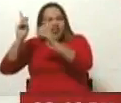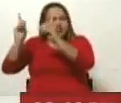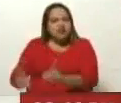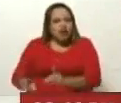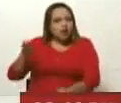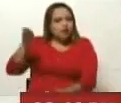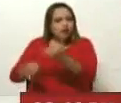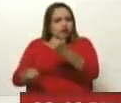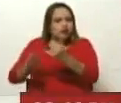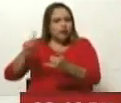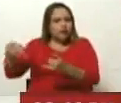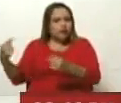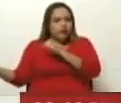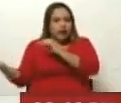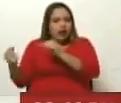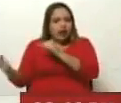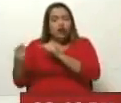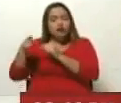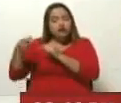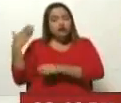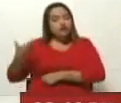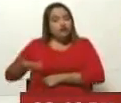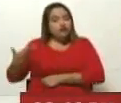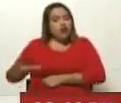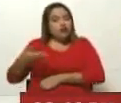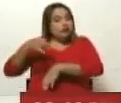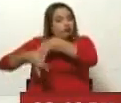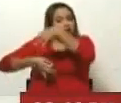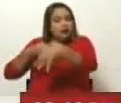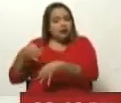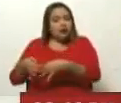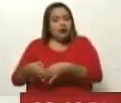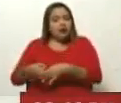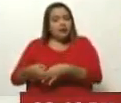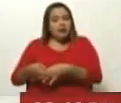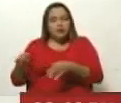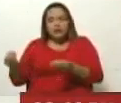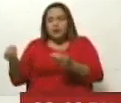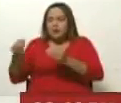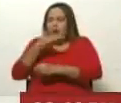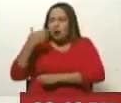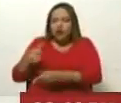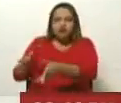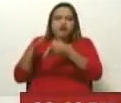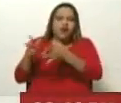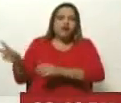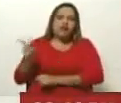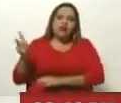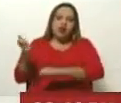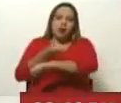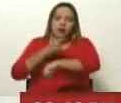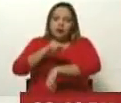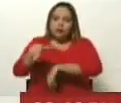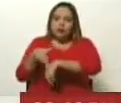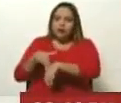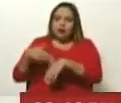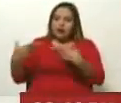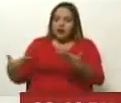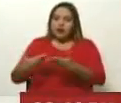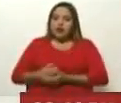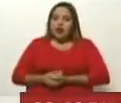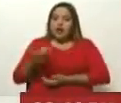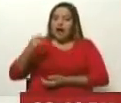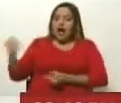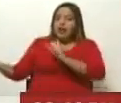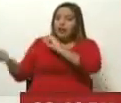sobre todo, eso que tú resaltabas, yo creo que el mayor triunfo para Venezuela y para el gobierno nacional es el hecho de que se imponga